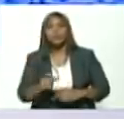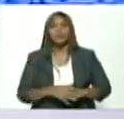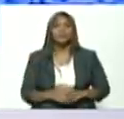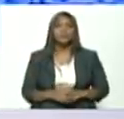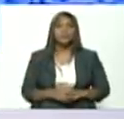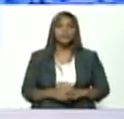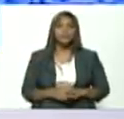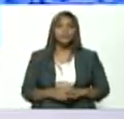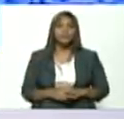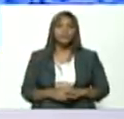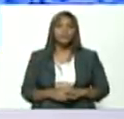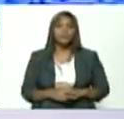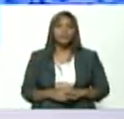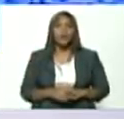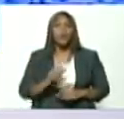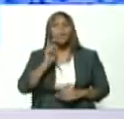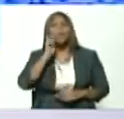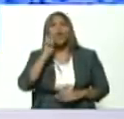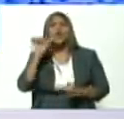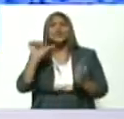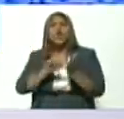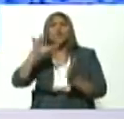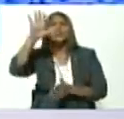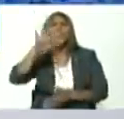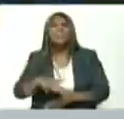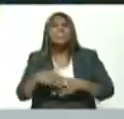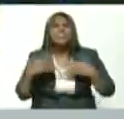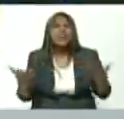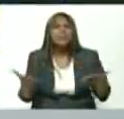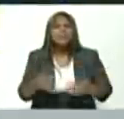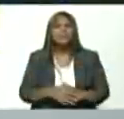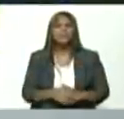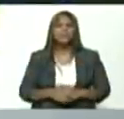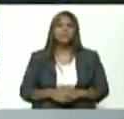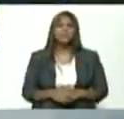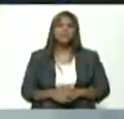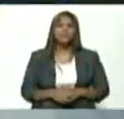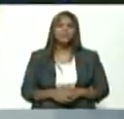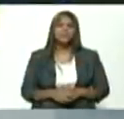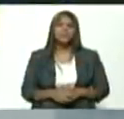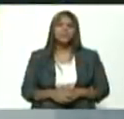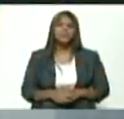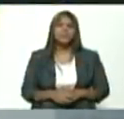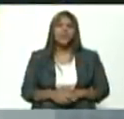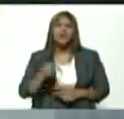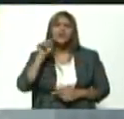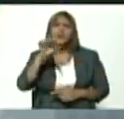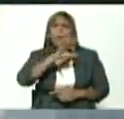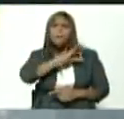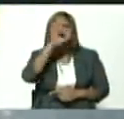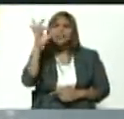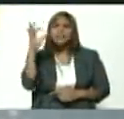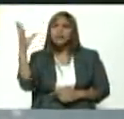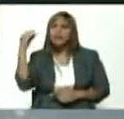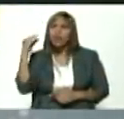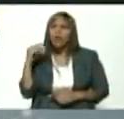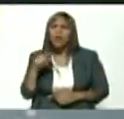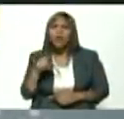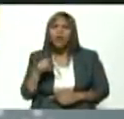Neregni del Carmen ¿dónde estás Neregni? estás en Barquisimeto me dicen